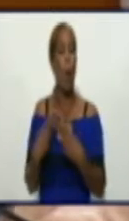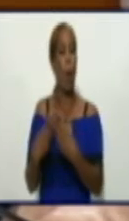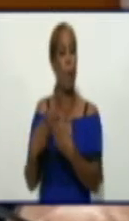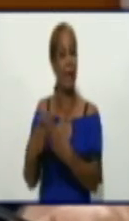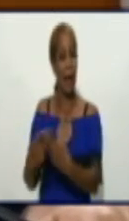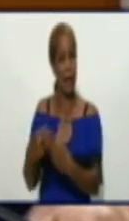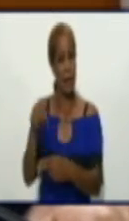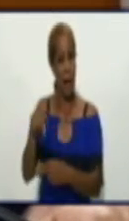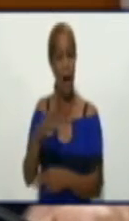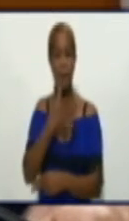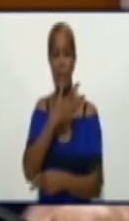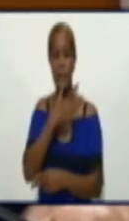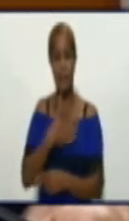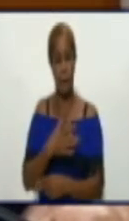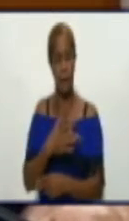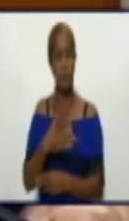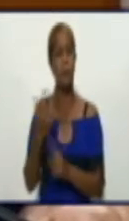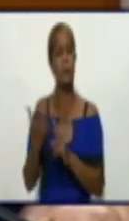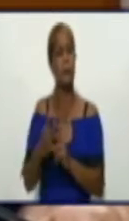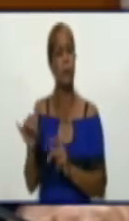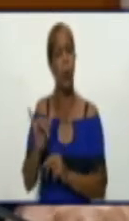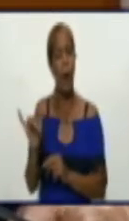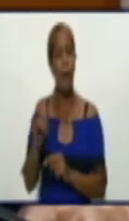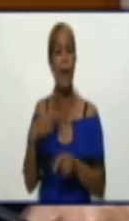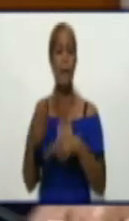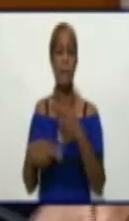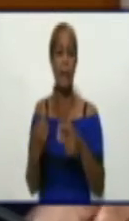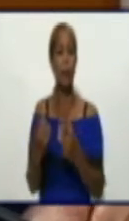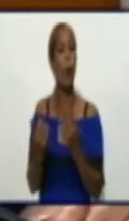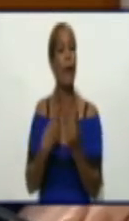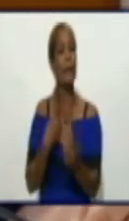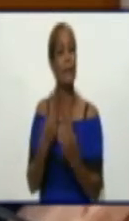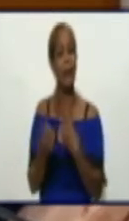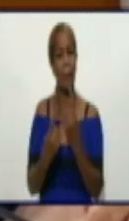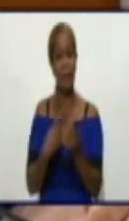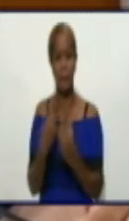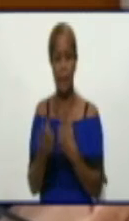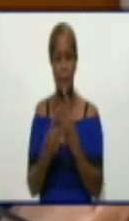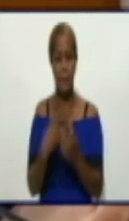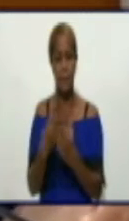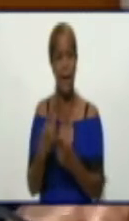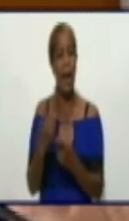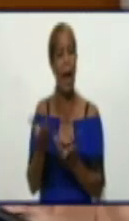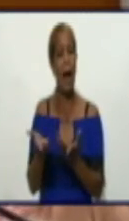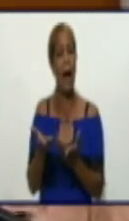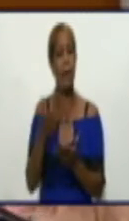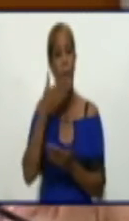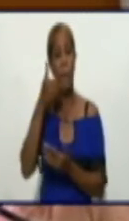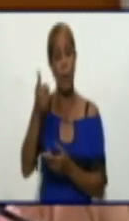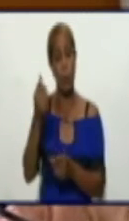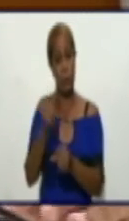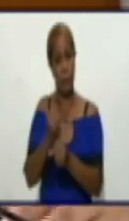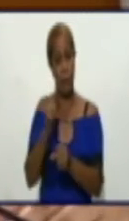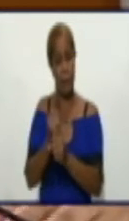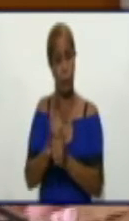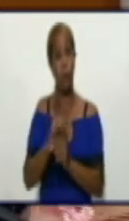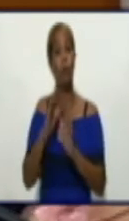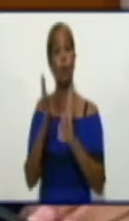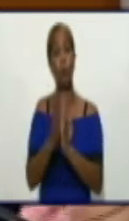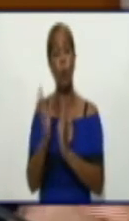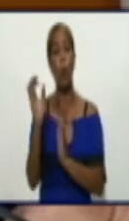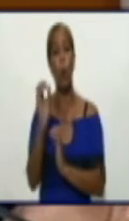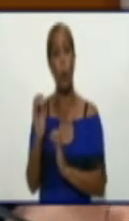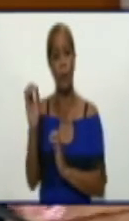Vamos a estar entrevistando a nuestros héroes del trabajo. Además, todos los sindicatos estarán